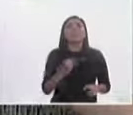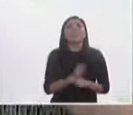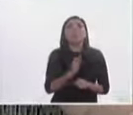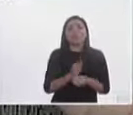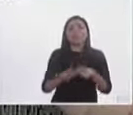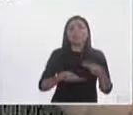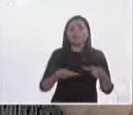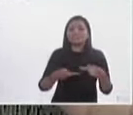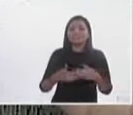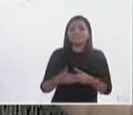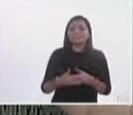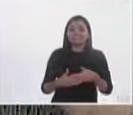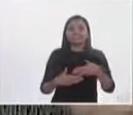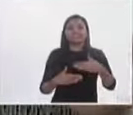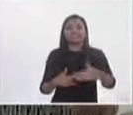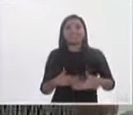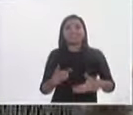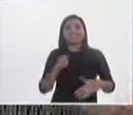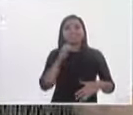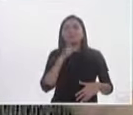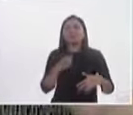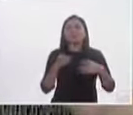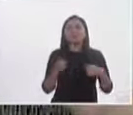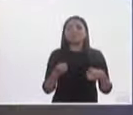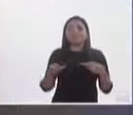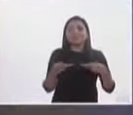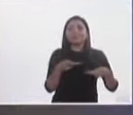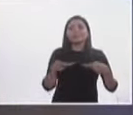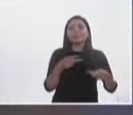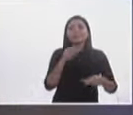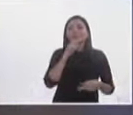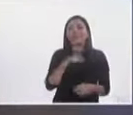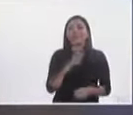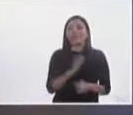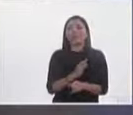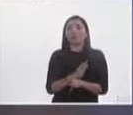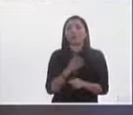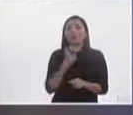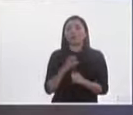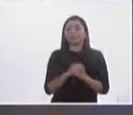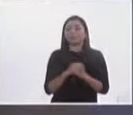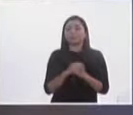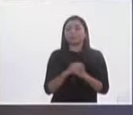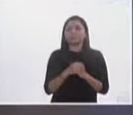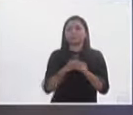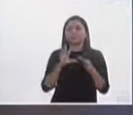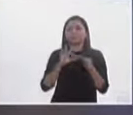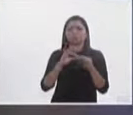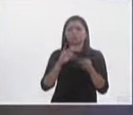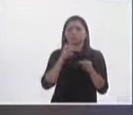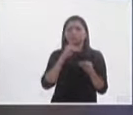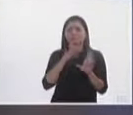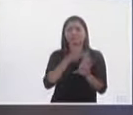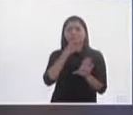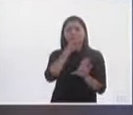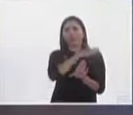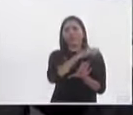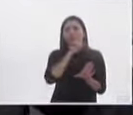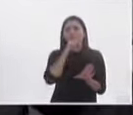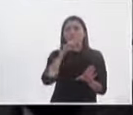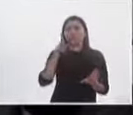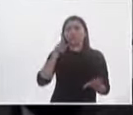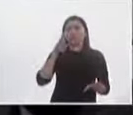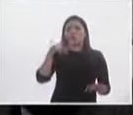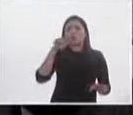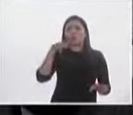transición es la que la que se está efectuando en este momento? No, comentarte antes de la elección ya hemos platicado con Kumamoto